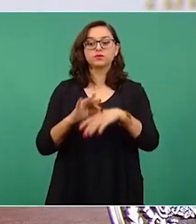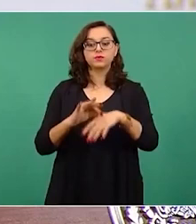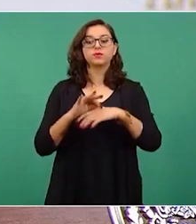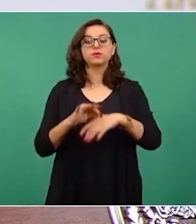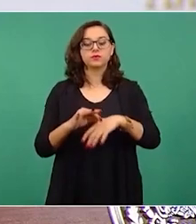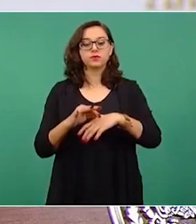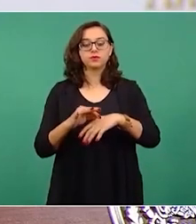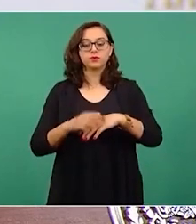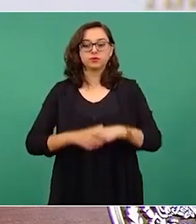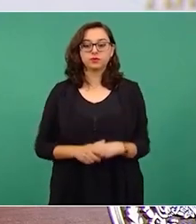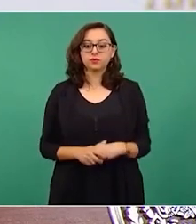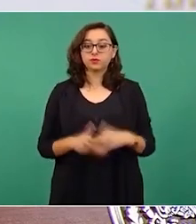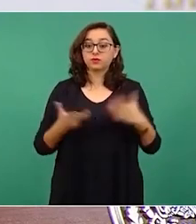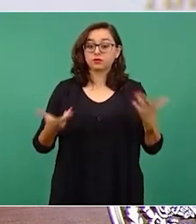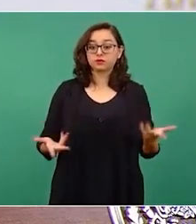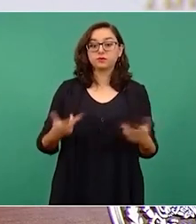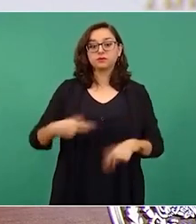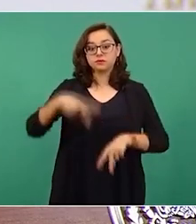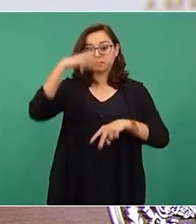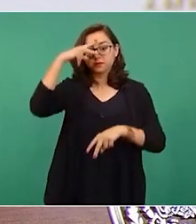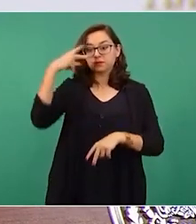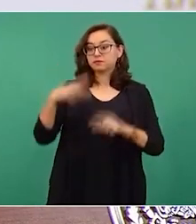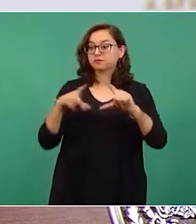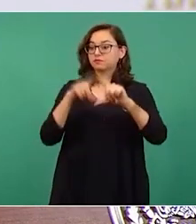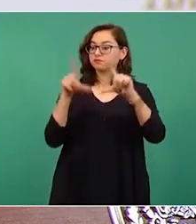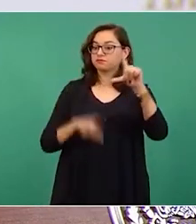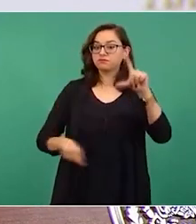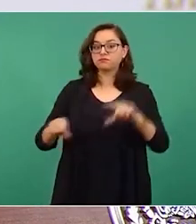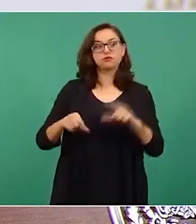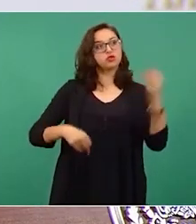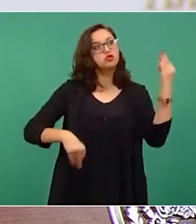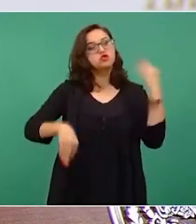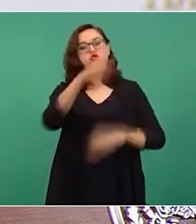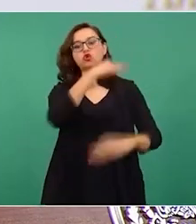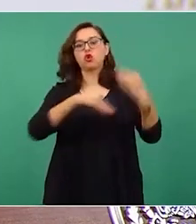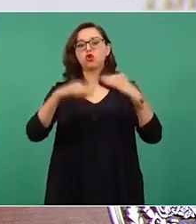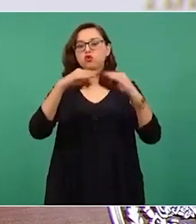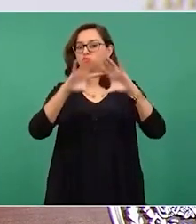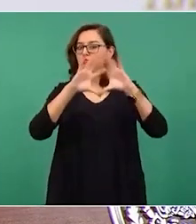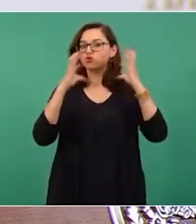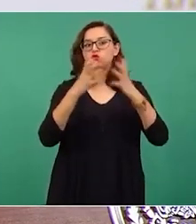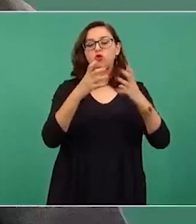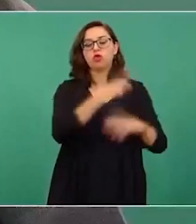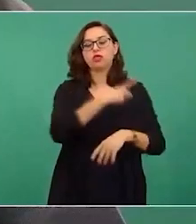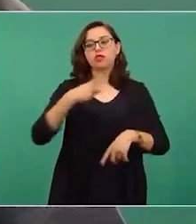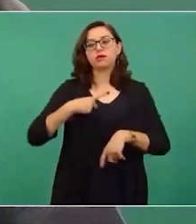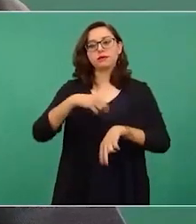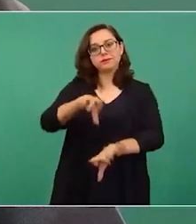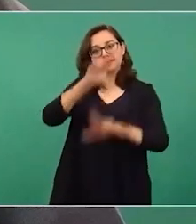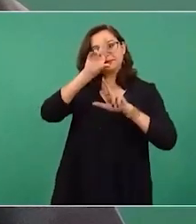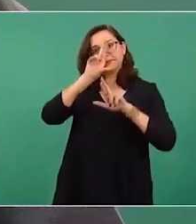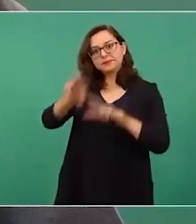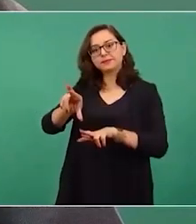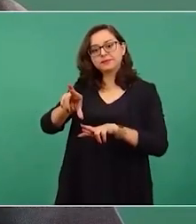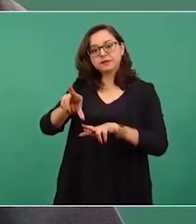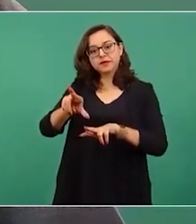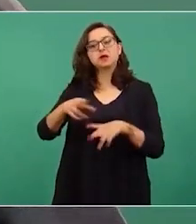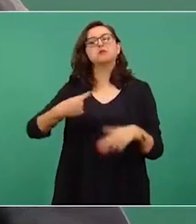y a México se le respeta en todo el mundo como nosotros respetamos también